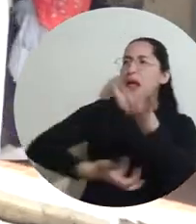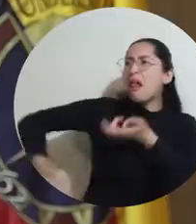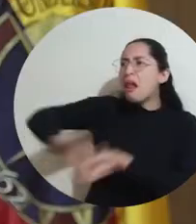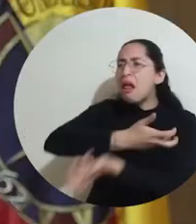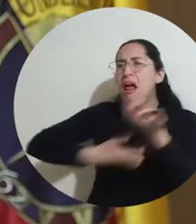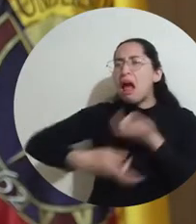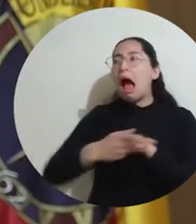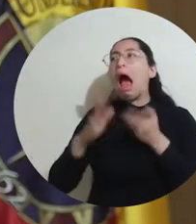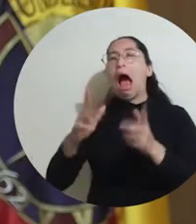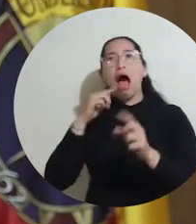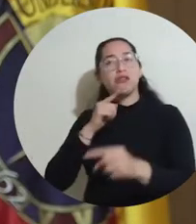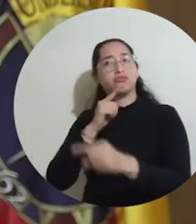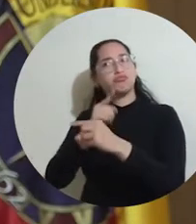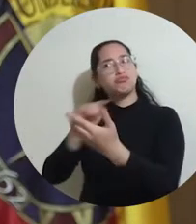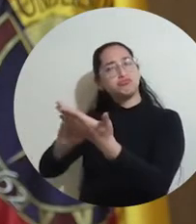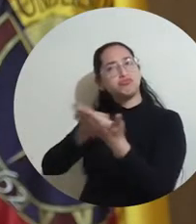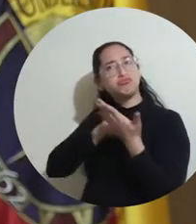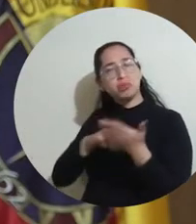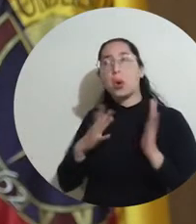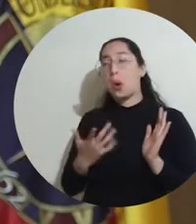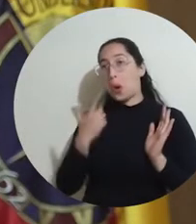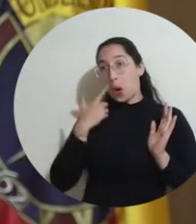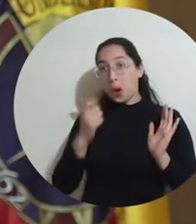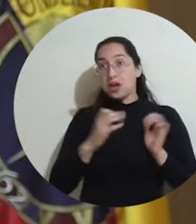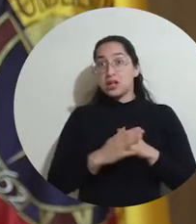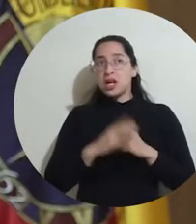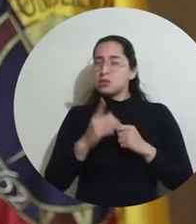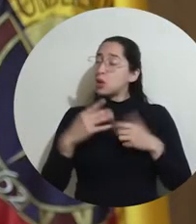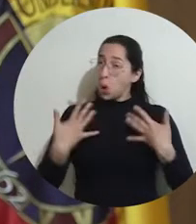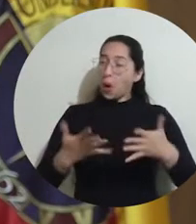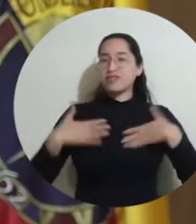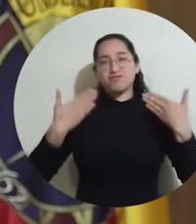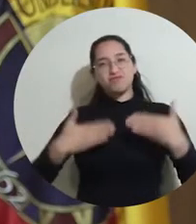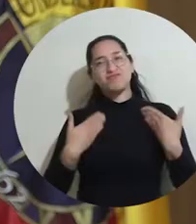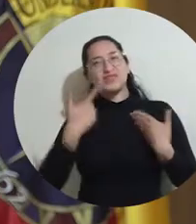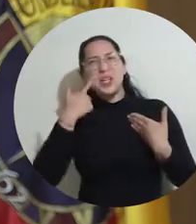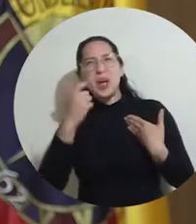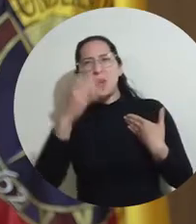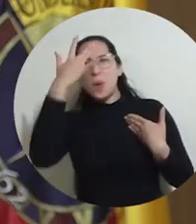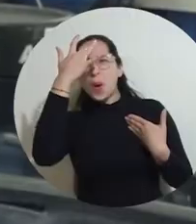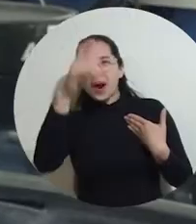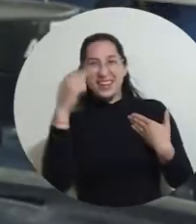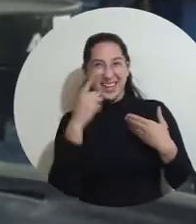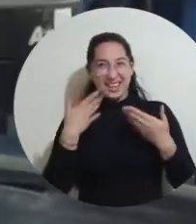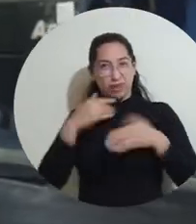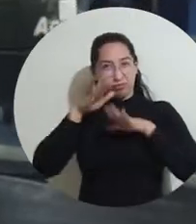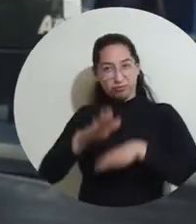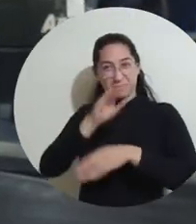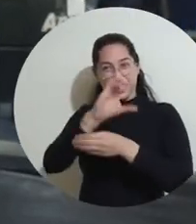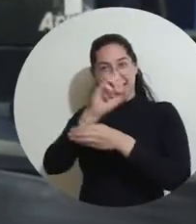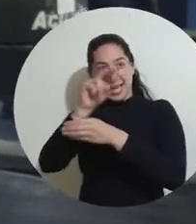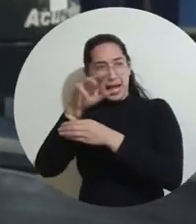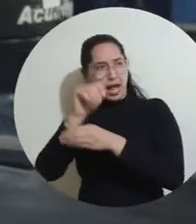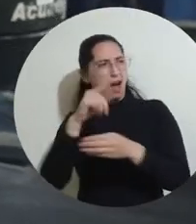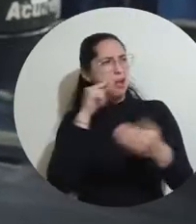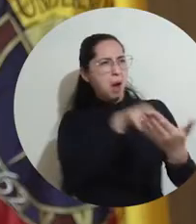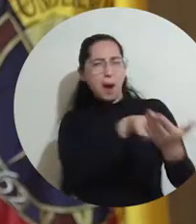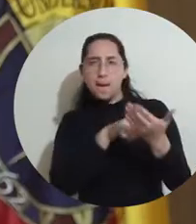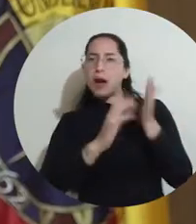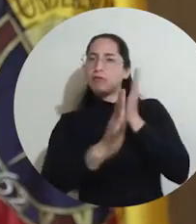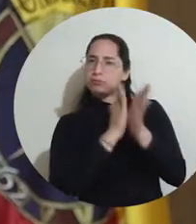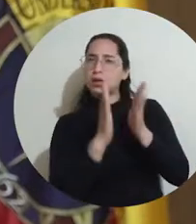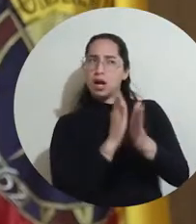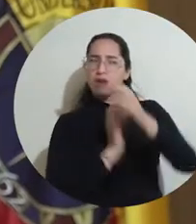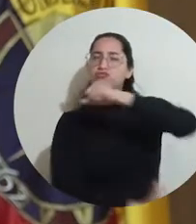Estoy complacido porque el balance que nos dan los evaluadores es que reconocen la fortaleza que tiene este doctorado,